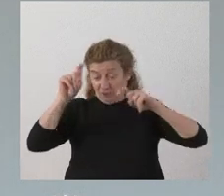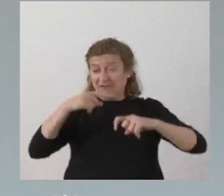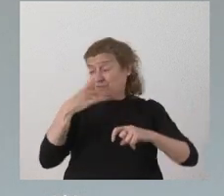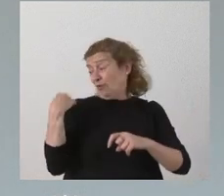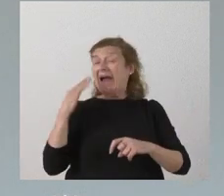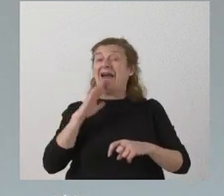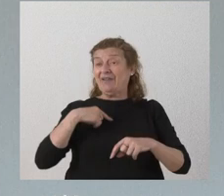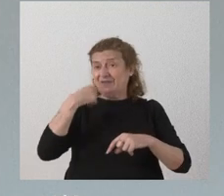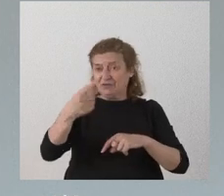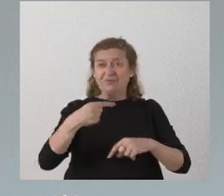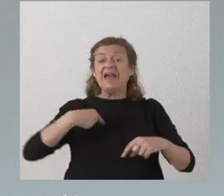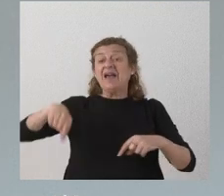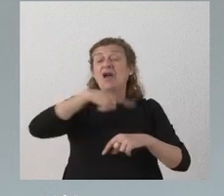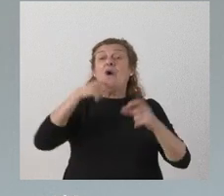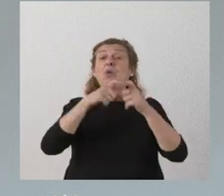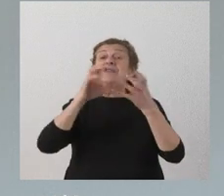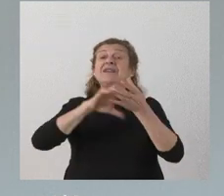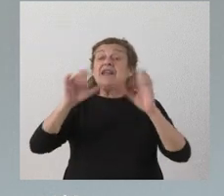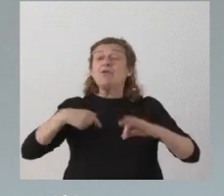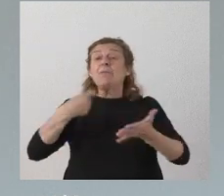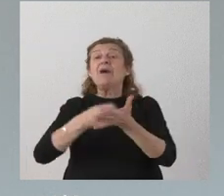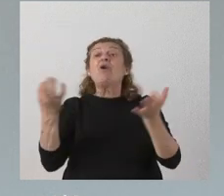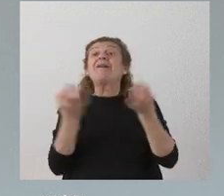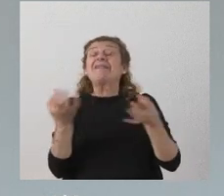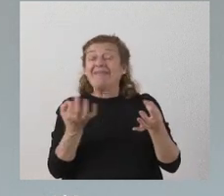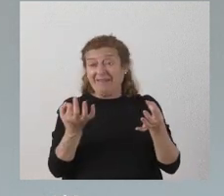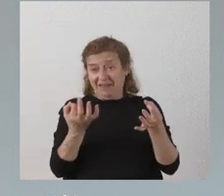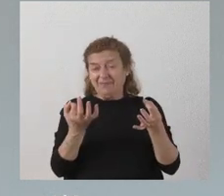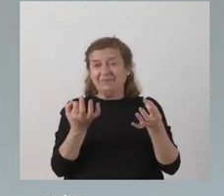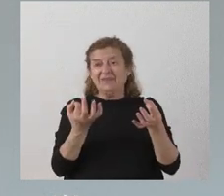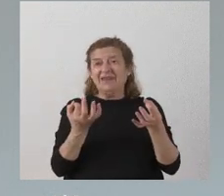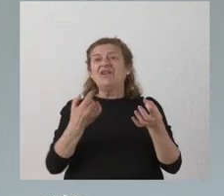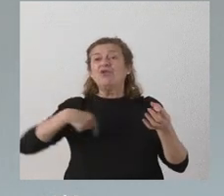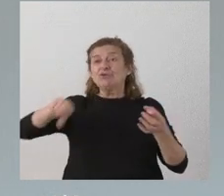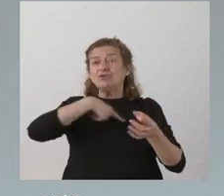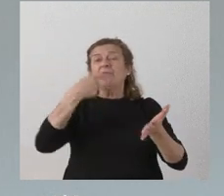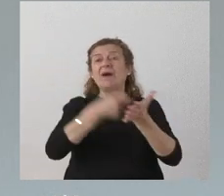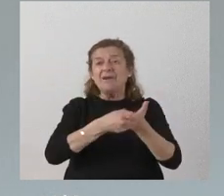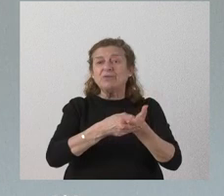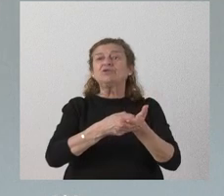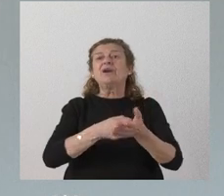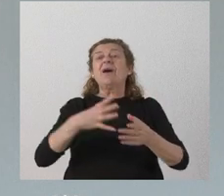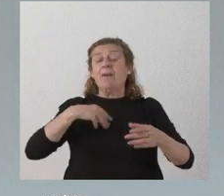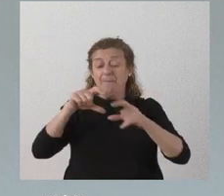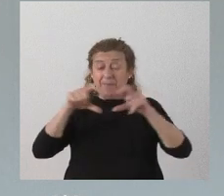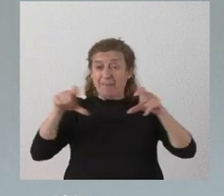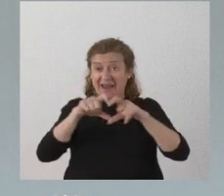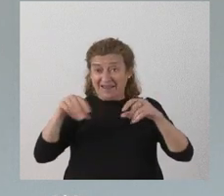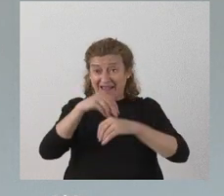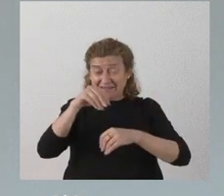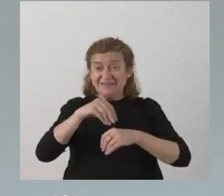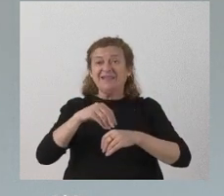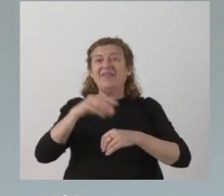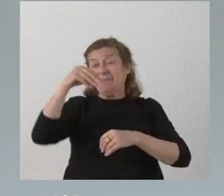¿qué asumimos desde la comunidad autónoma desde la Junta de Castilla y León? Pues el coste de las papeletas de